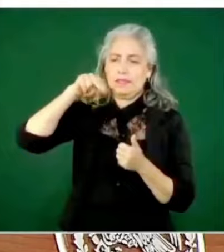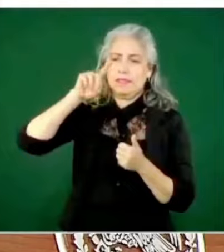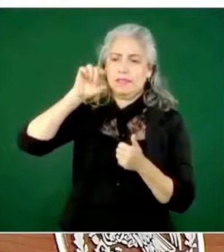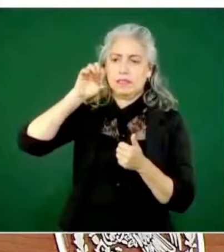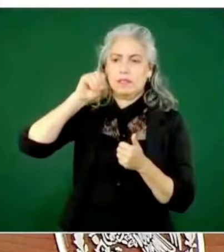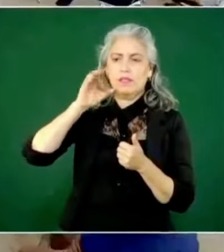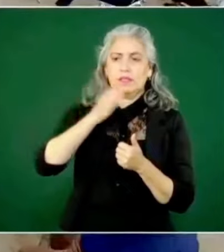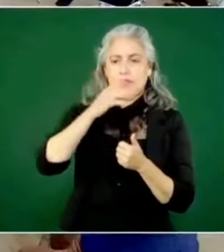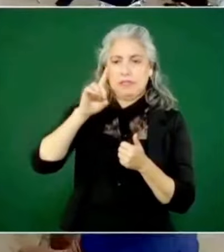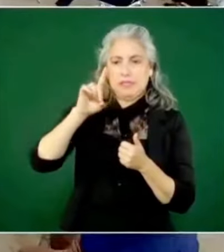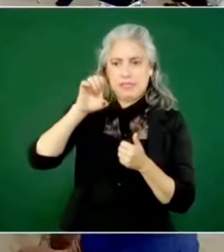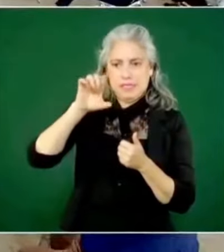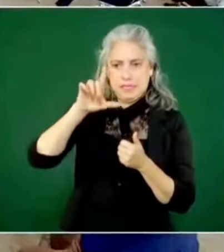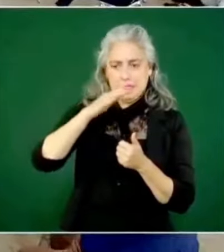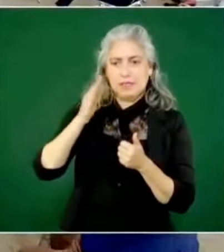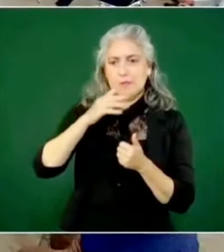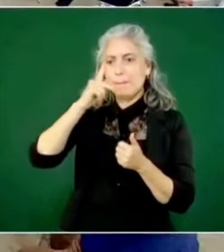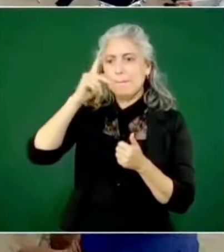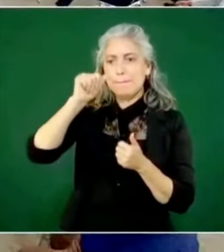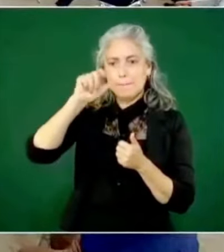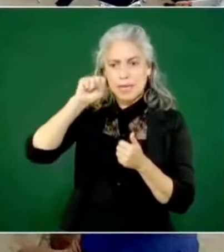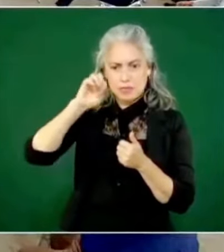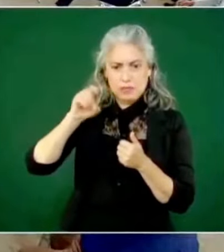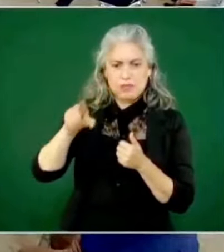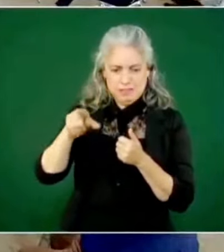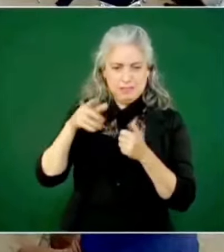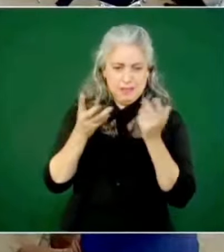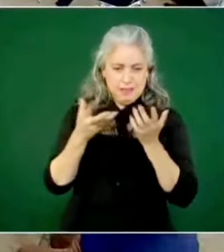En su obra, Noticias del Imperio,